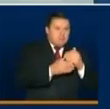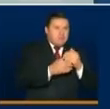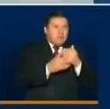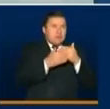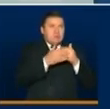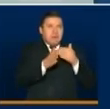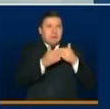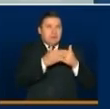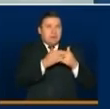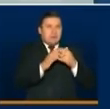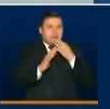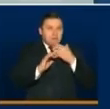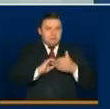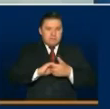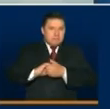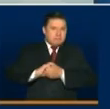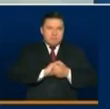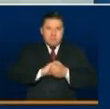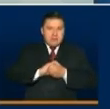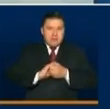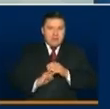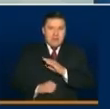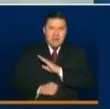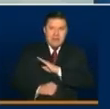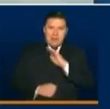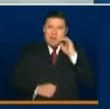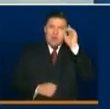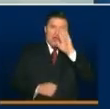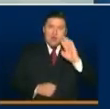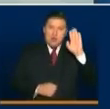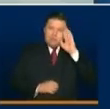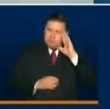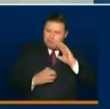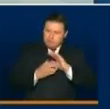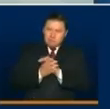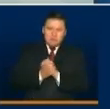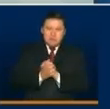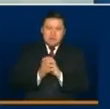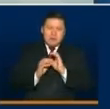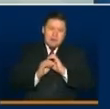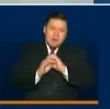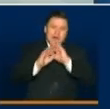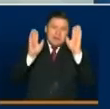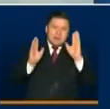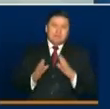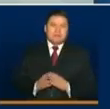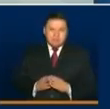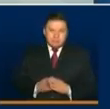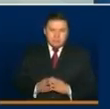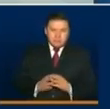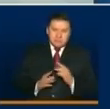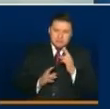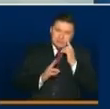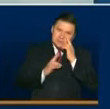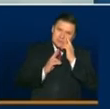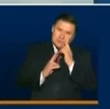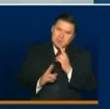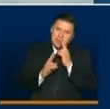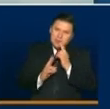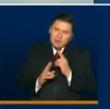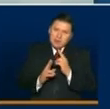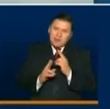gradualidad de la mano con los alcaldes y los gobernadores, y por supuesto, reconociendo las